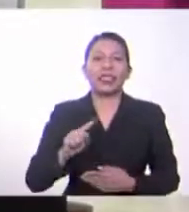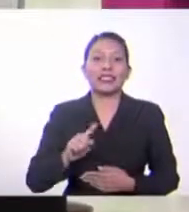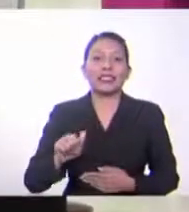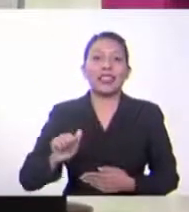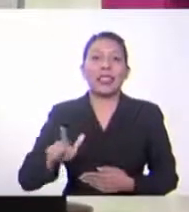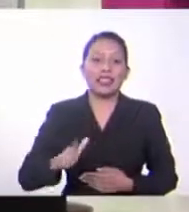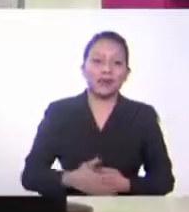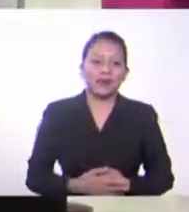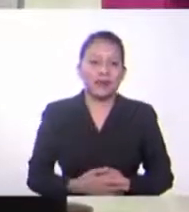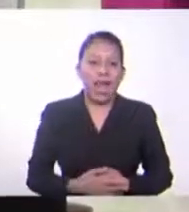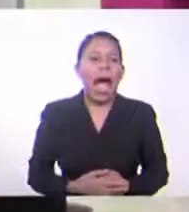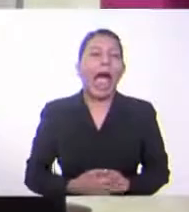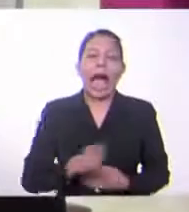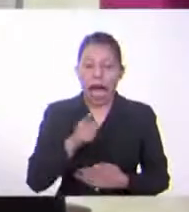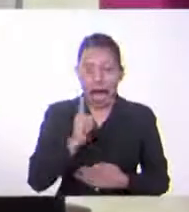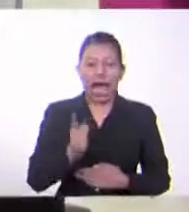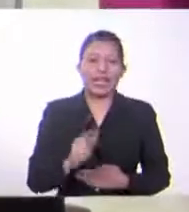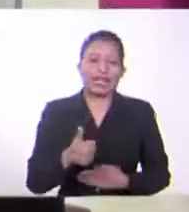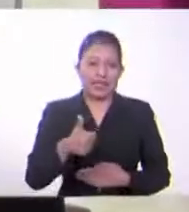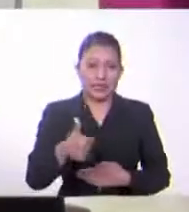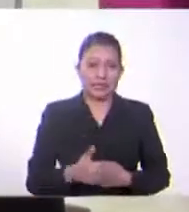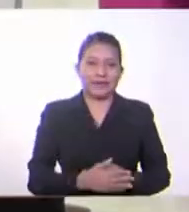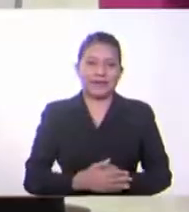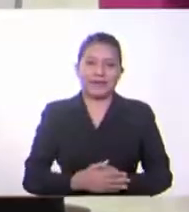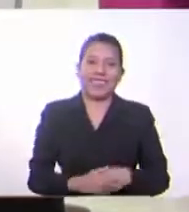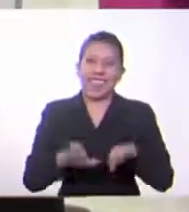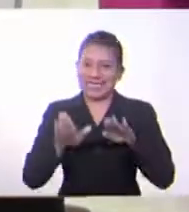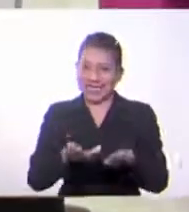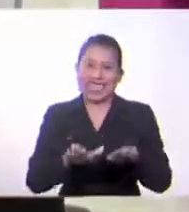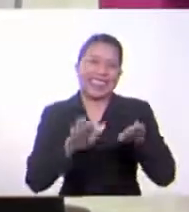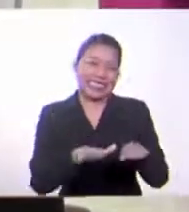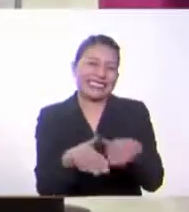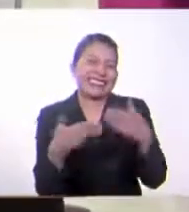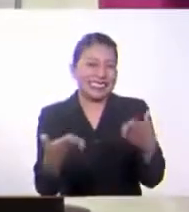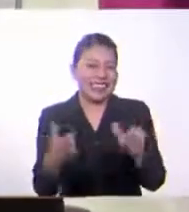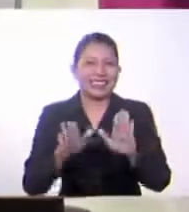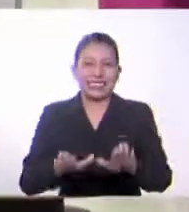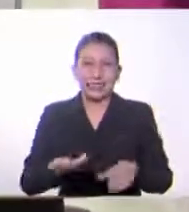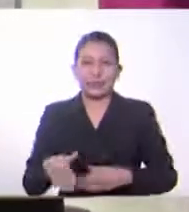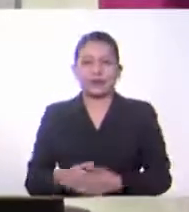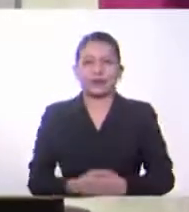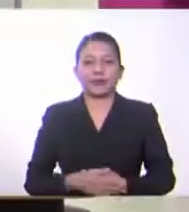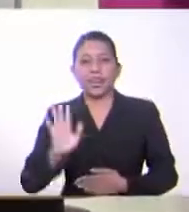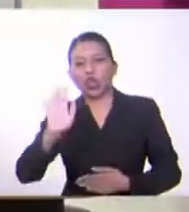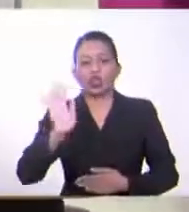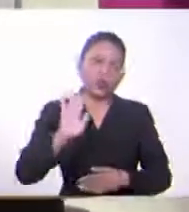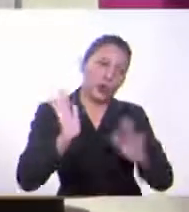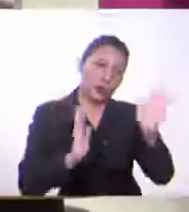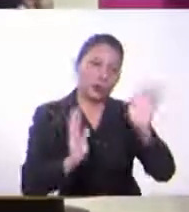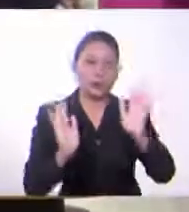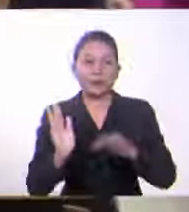Vamos, 72. Muchísimas gracias. Bueno, gracias a usted, que lo disfrute, oiga. Muchas gracias. Adiós.